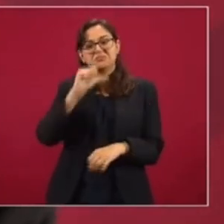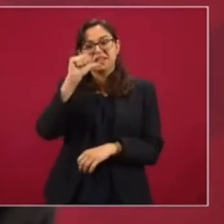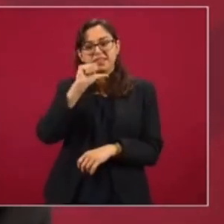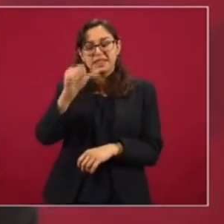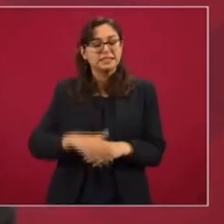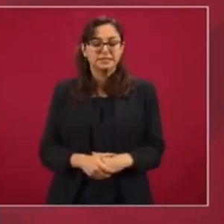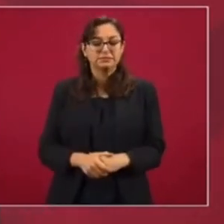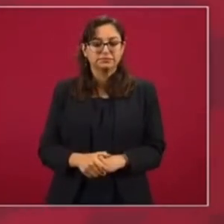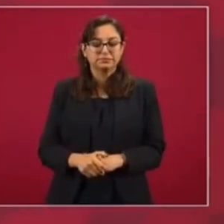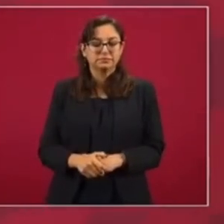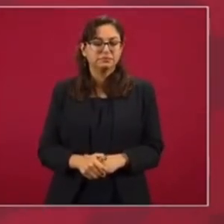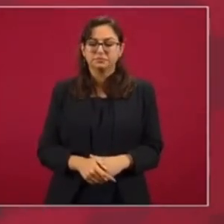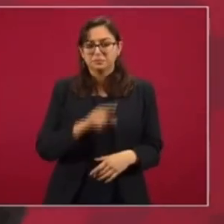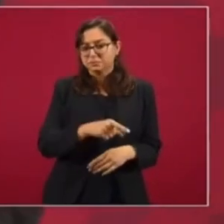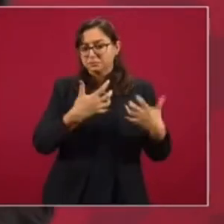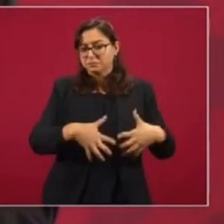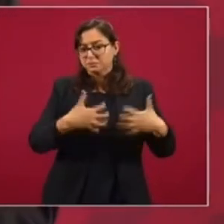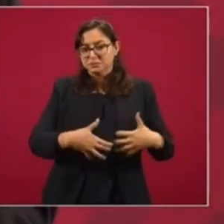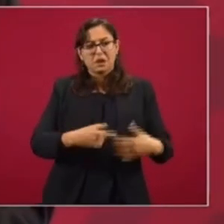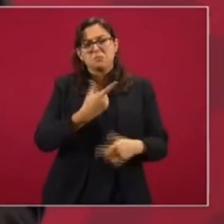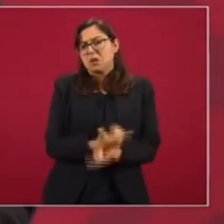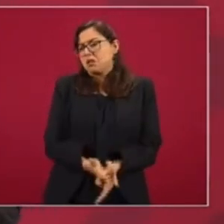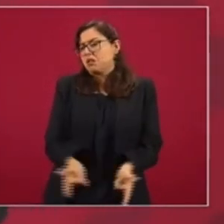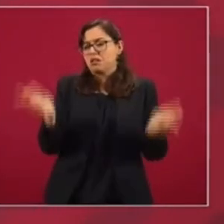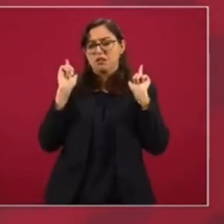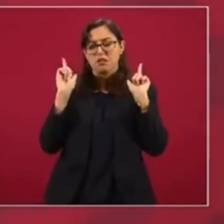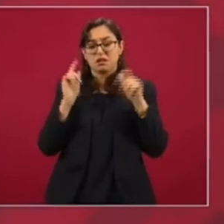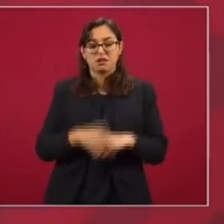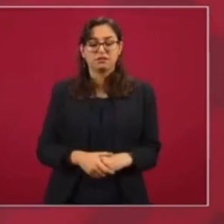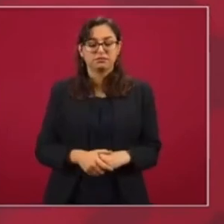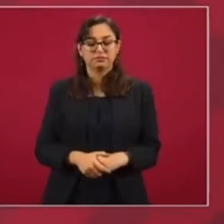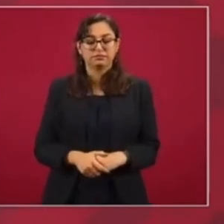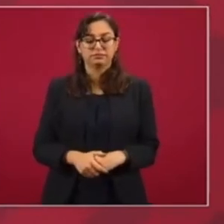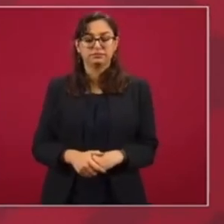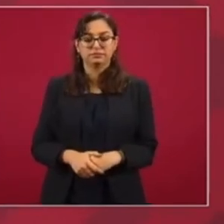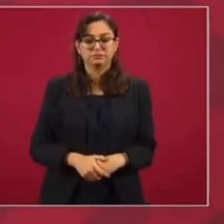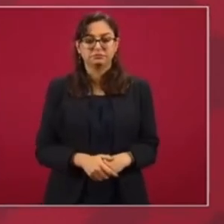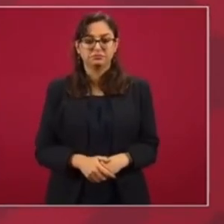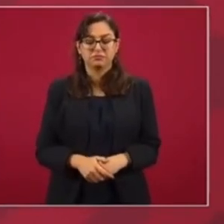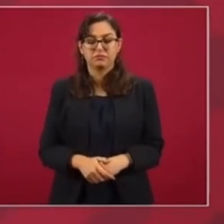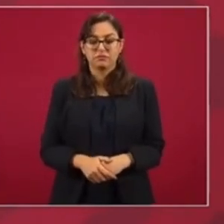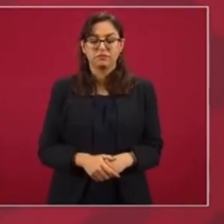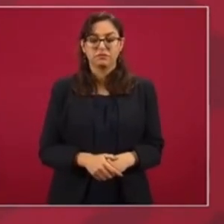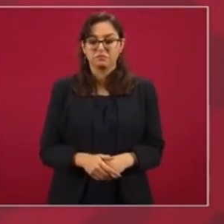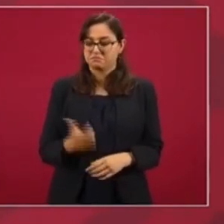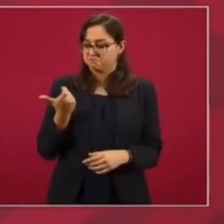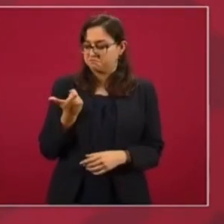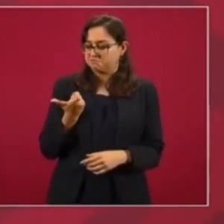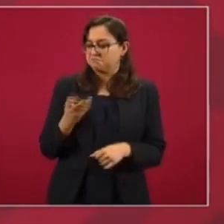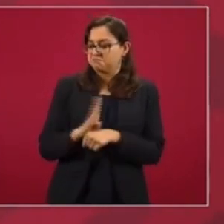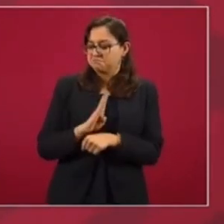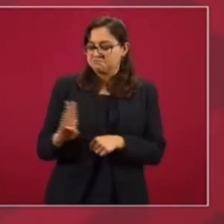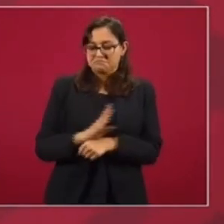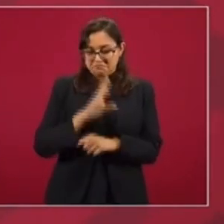Cada quien hace lo que le beneficia en términos económicos.